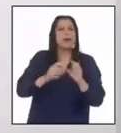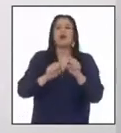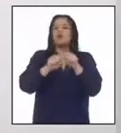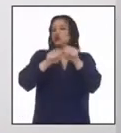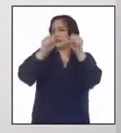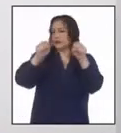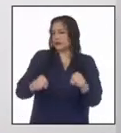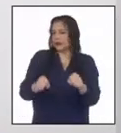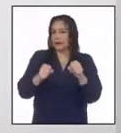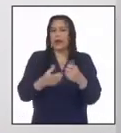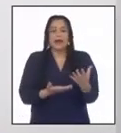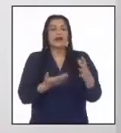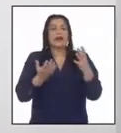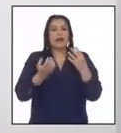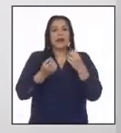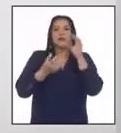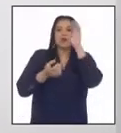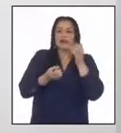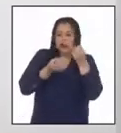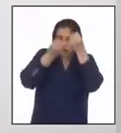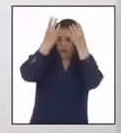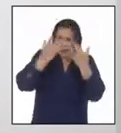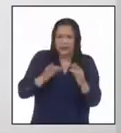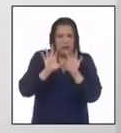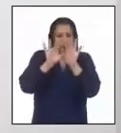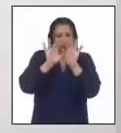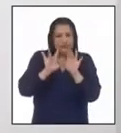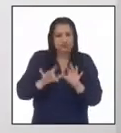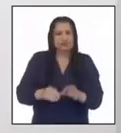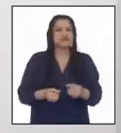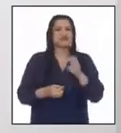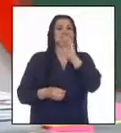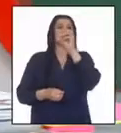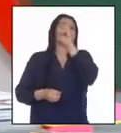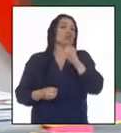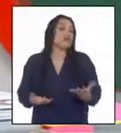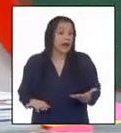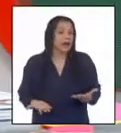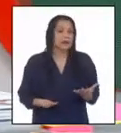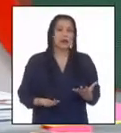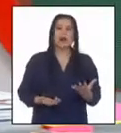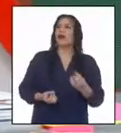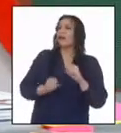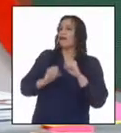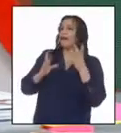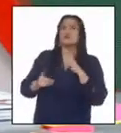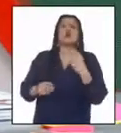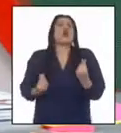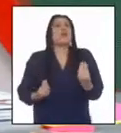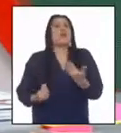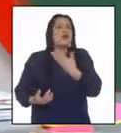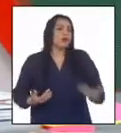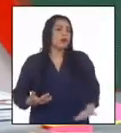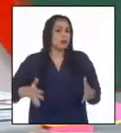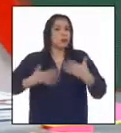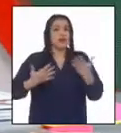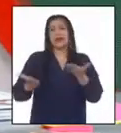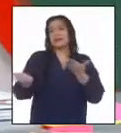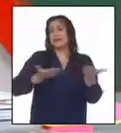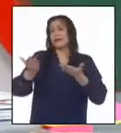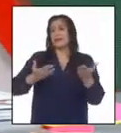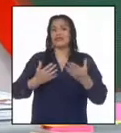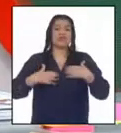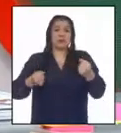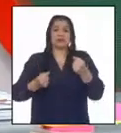sistema de recojo y procesamiento de información estadística. Claro, si no, ¿cómo podía el Estado efectuar la atención de salud